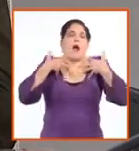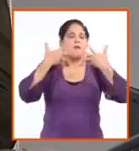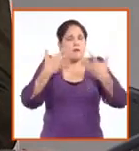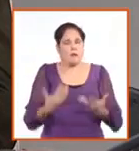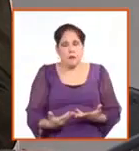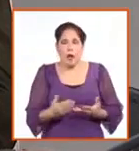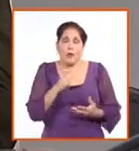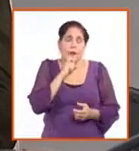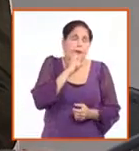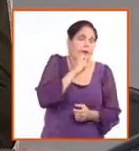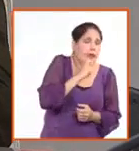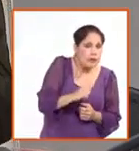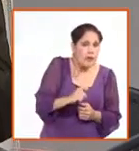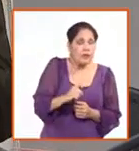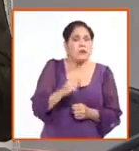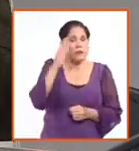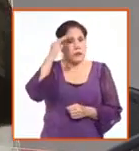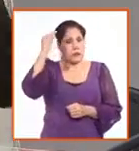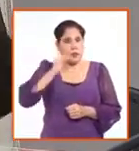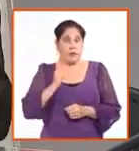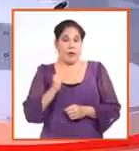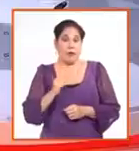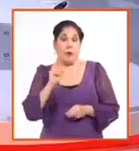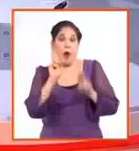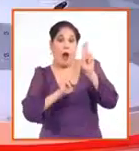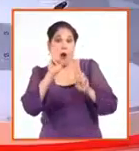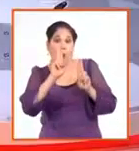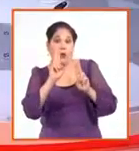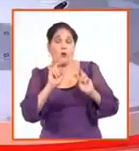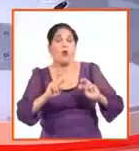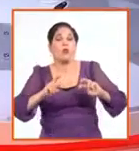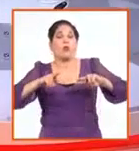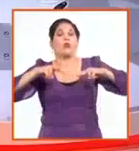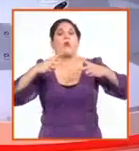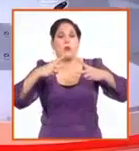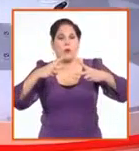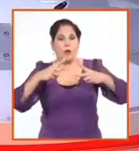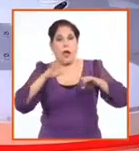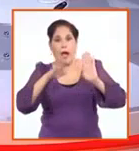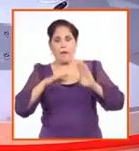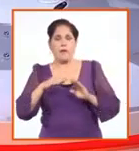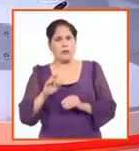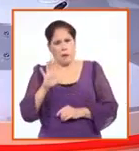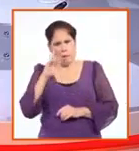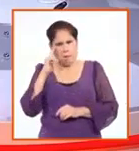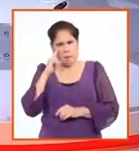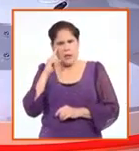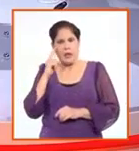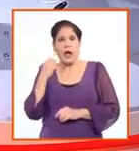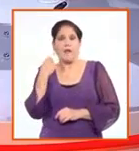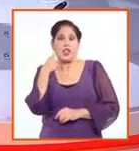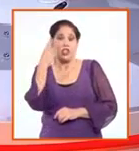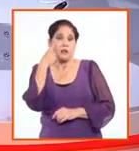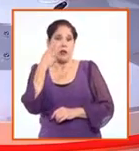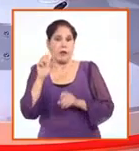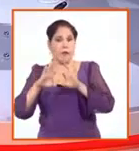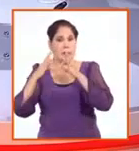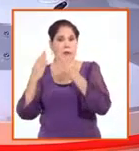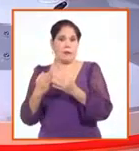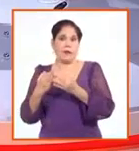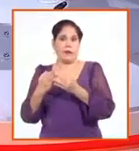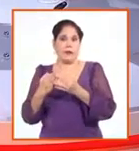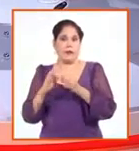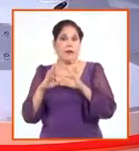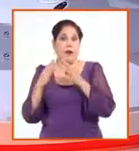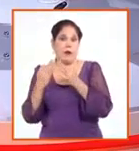bastante común que el precio acordado se lo suban sobre la marcha. Chantajeando a familias con implicaciones en